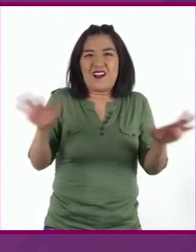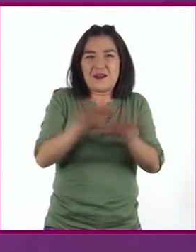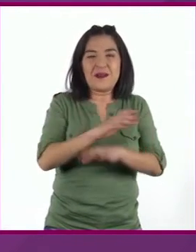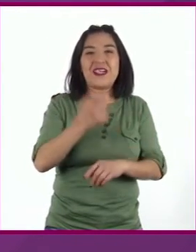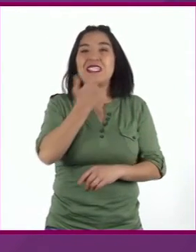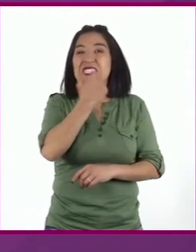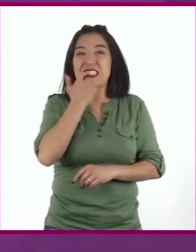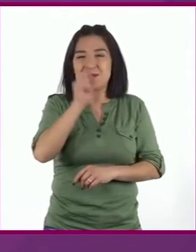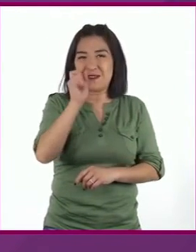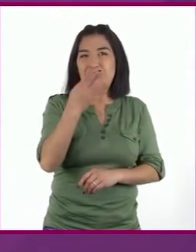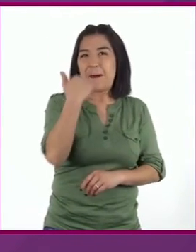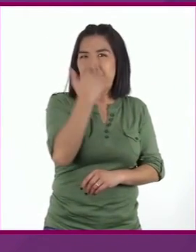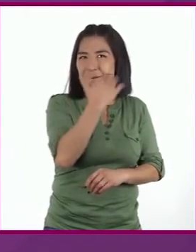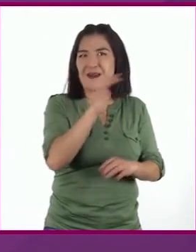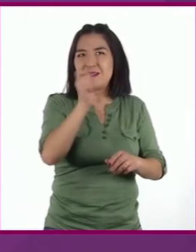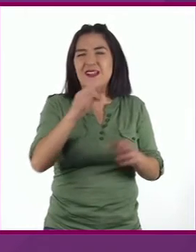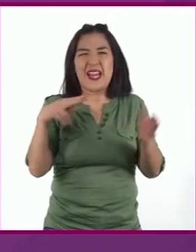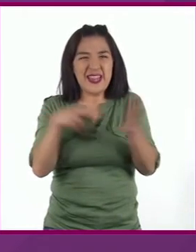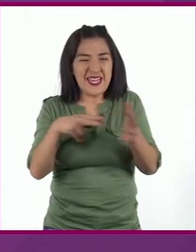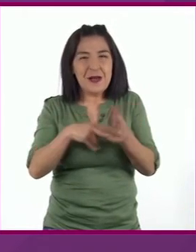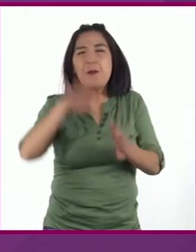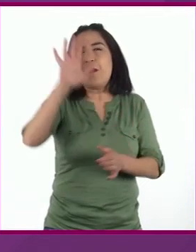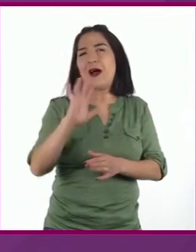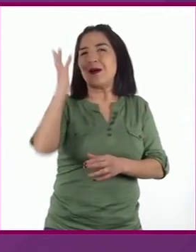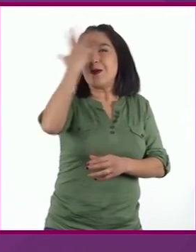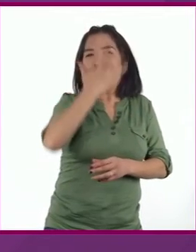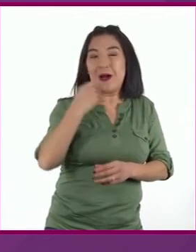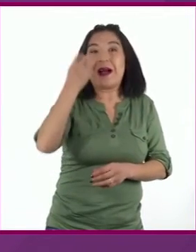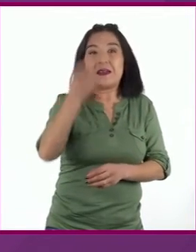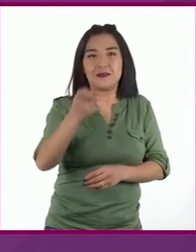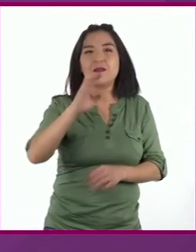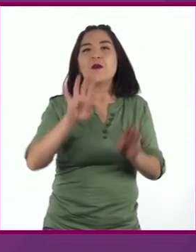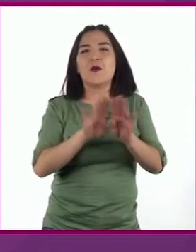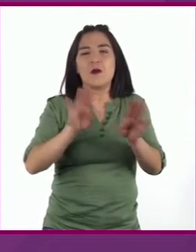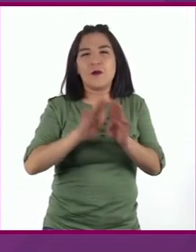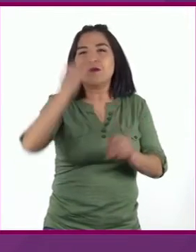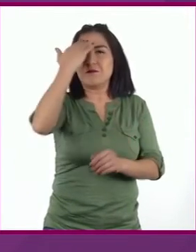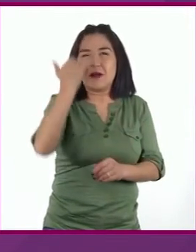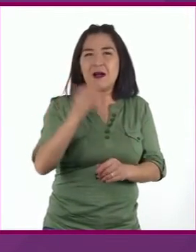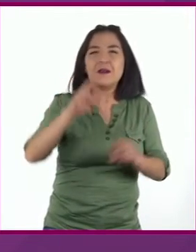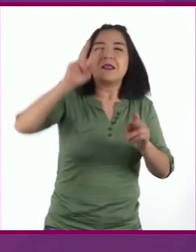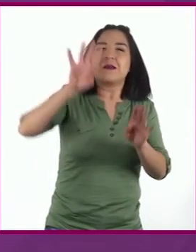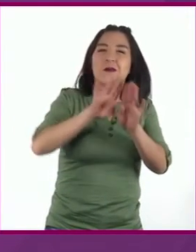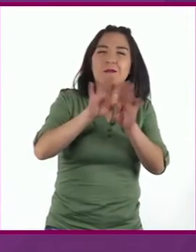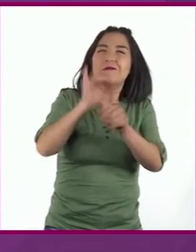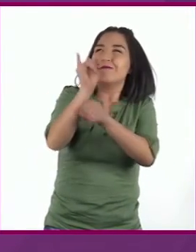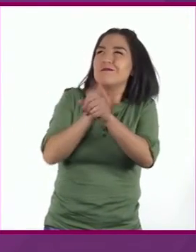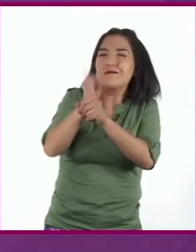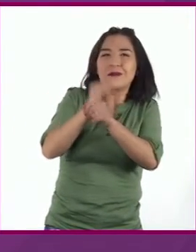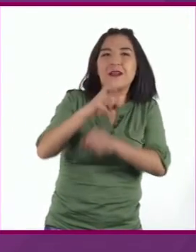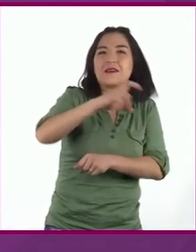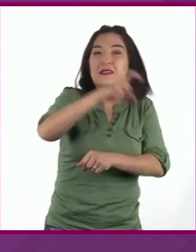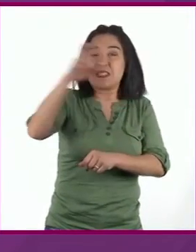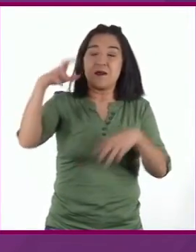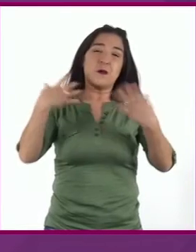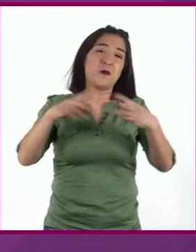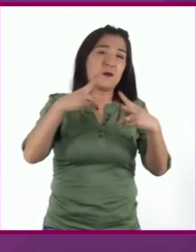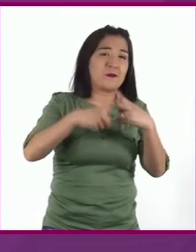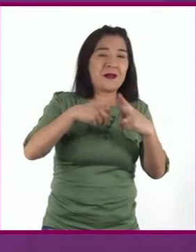de negro era considerado hermoso Los mayas eran asiduos observadores del cielo y grandes matemáticos